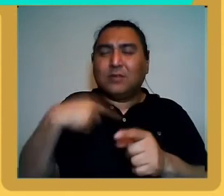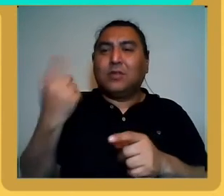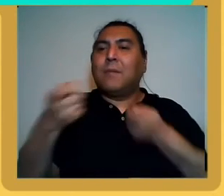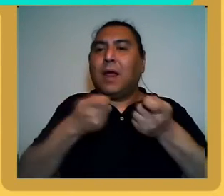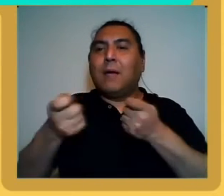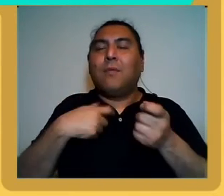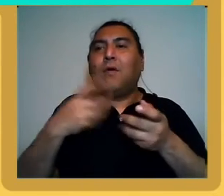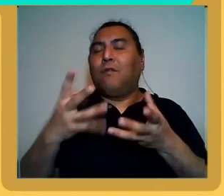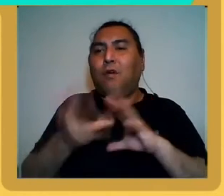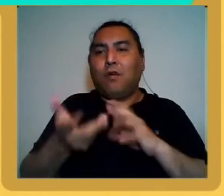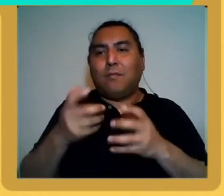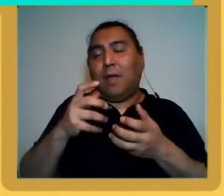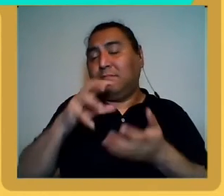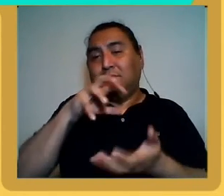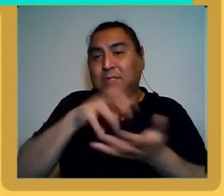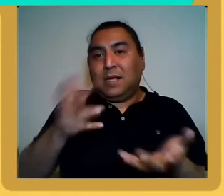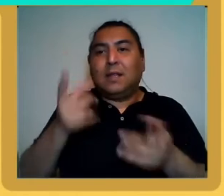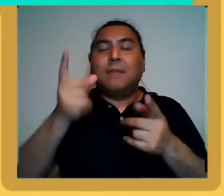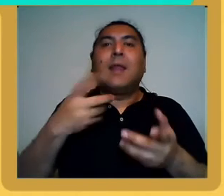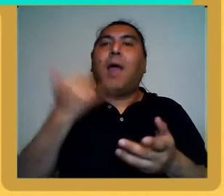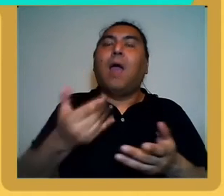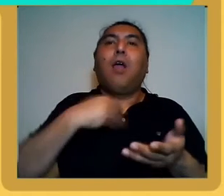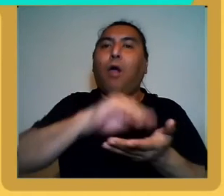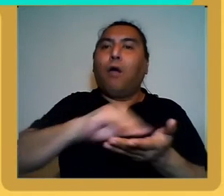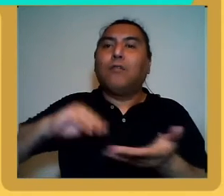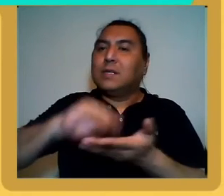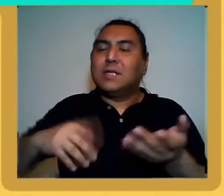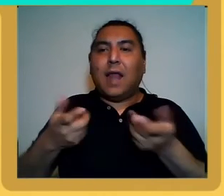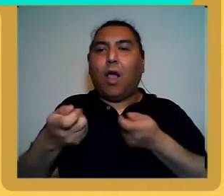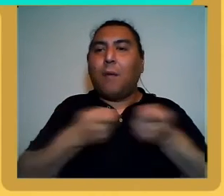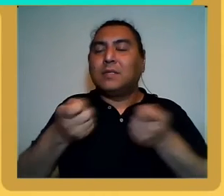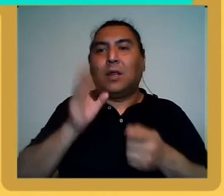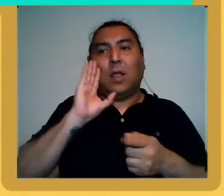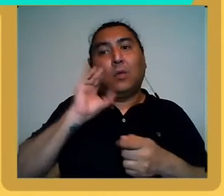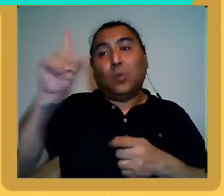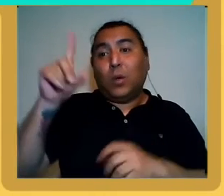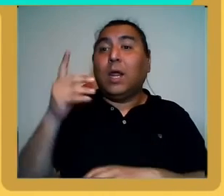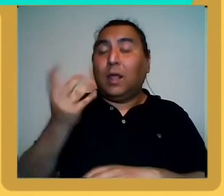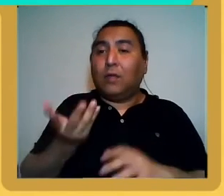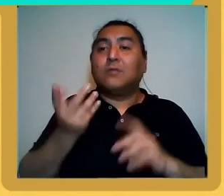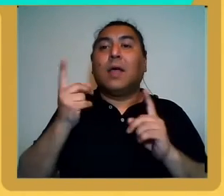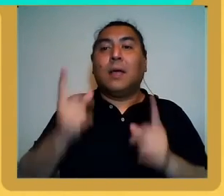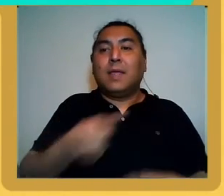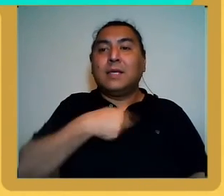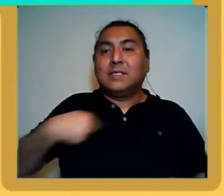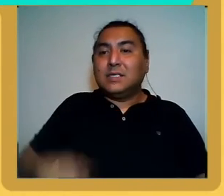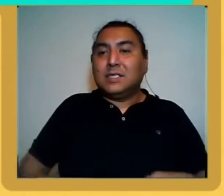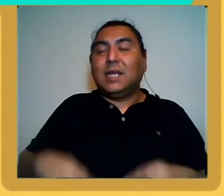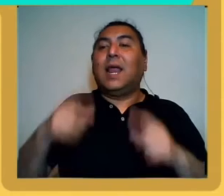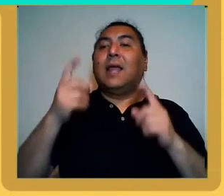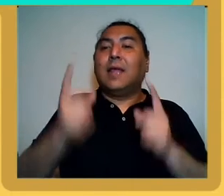comercialmente, también con oficinas comerciales en Estados Unidos, en China, en Shanghái, y en